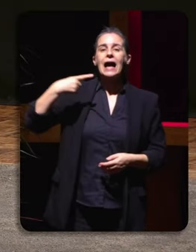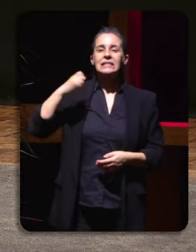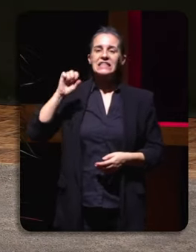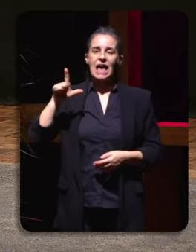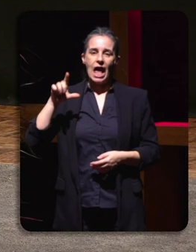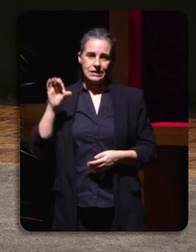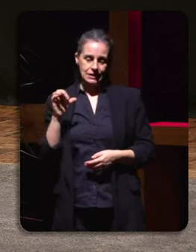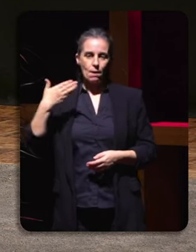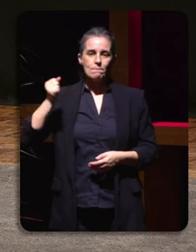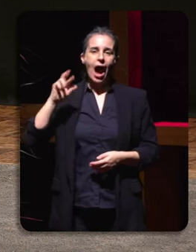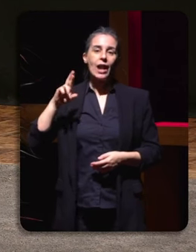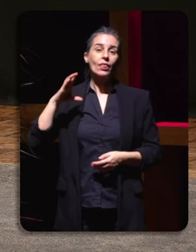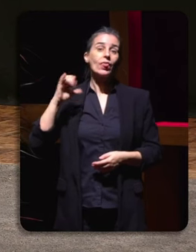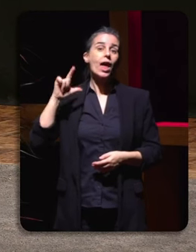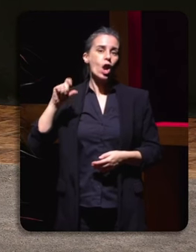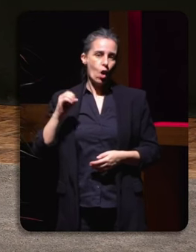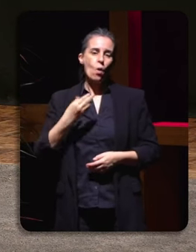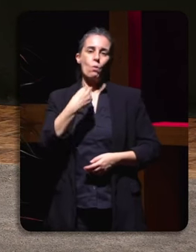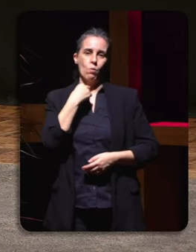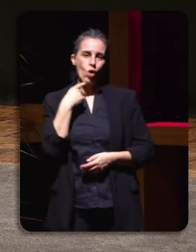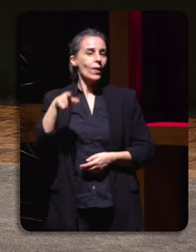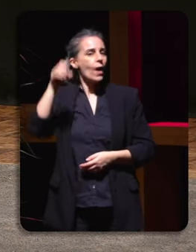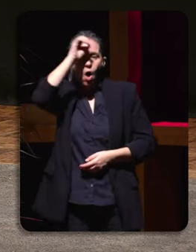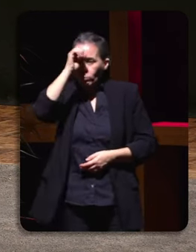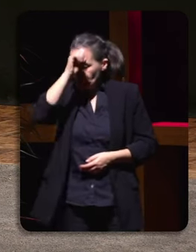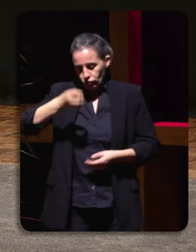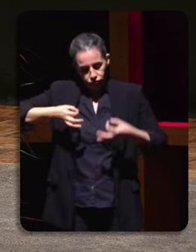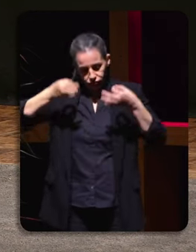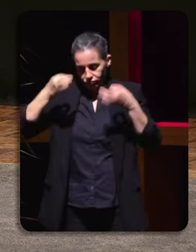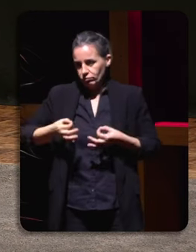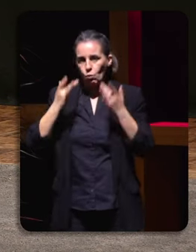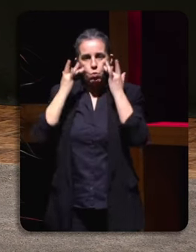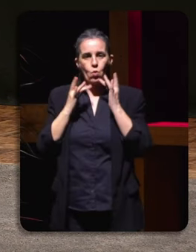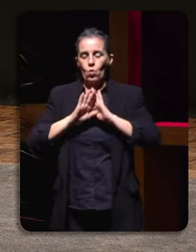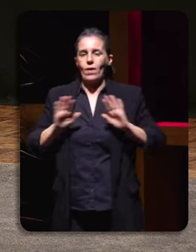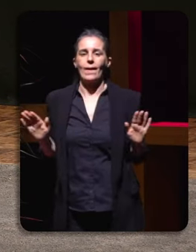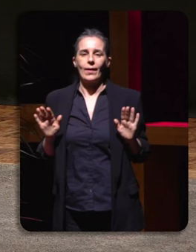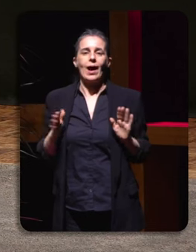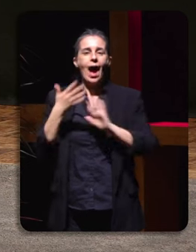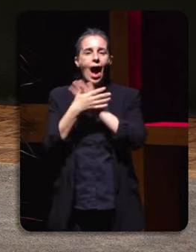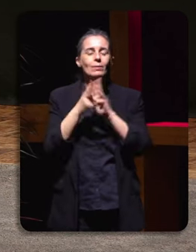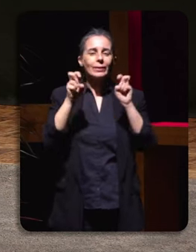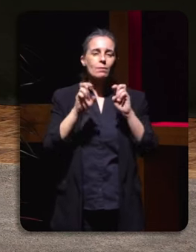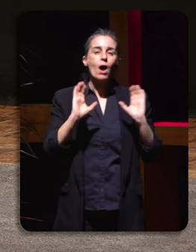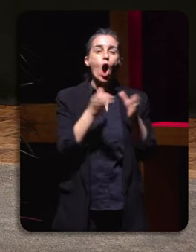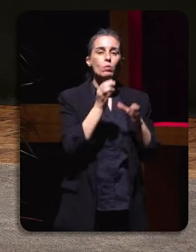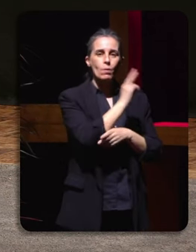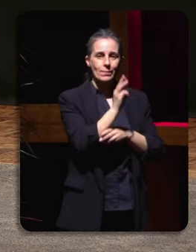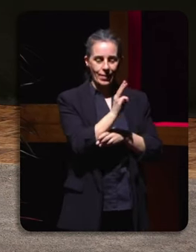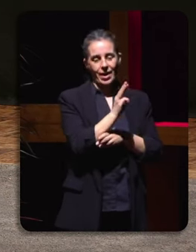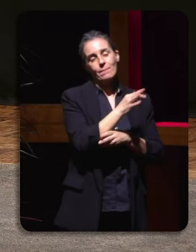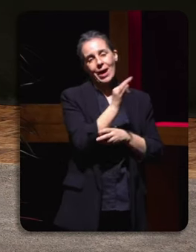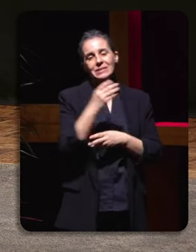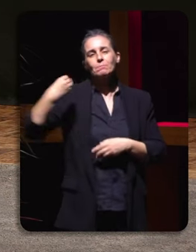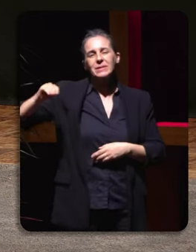opinión pura e dura, está opinando neste caso sobre a posición do Partido Popular e, sobre todo, a posición do seu presidente,